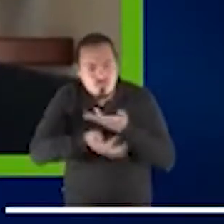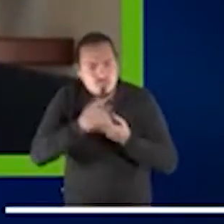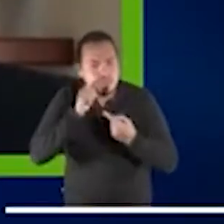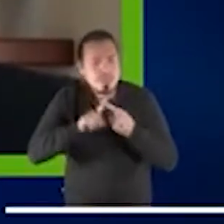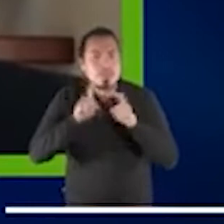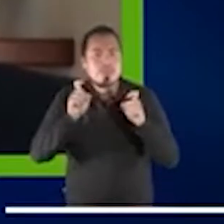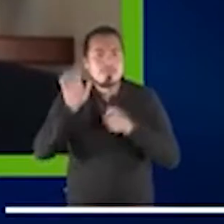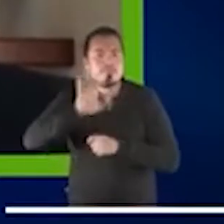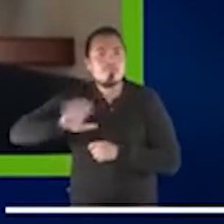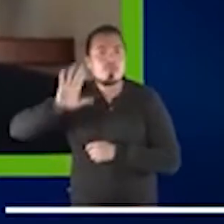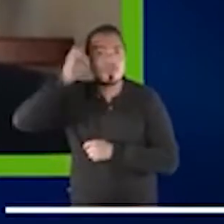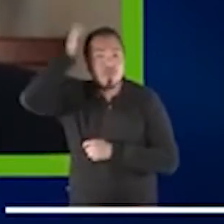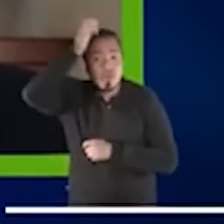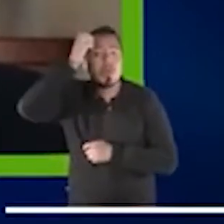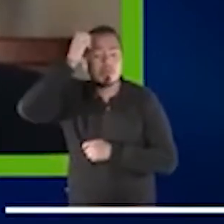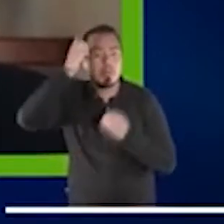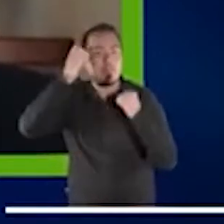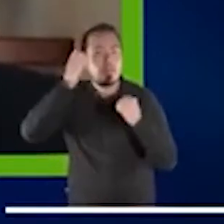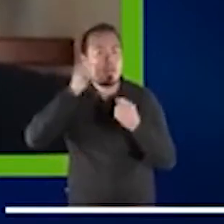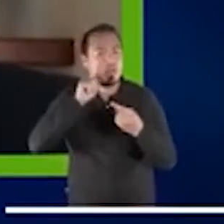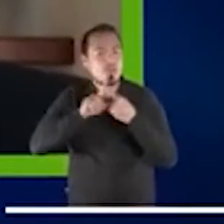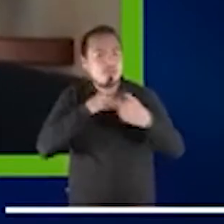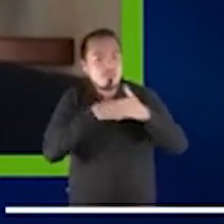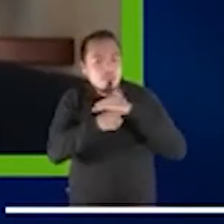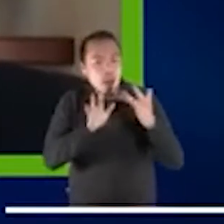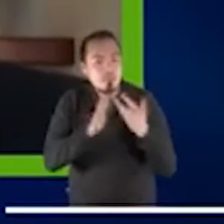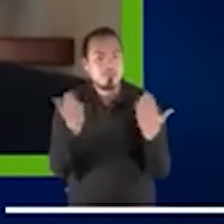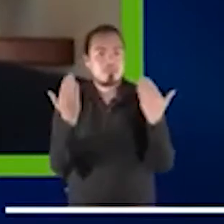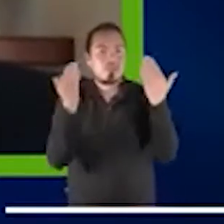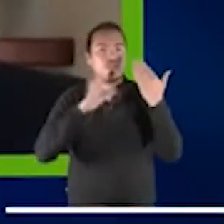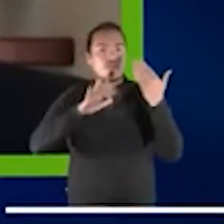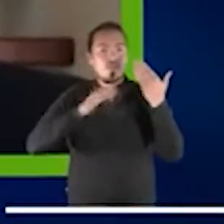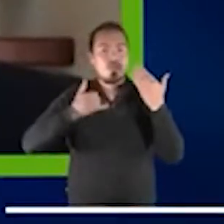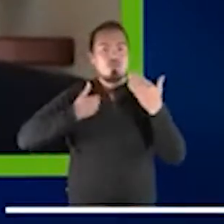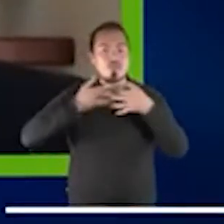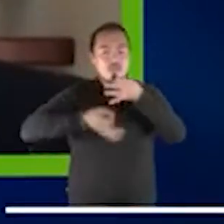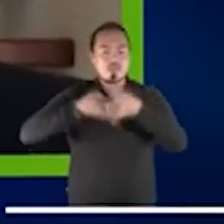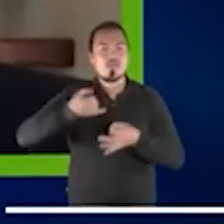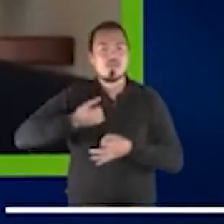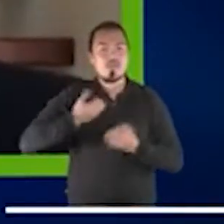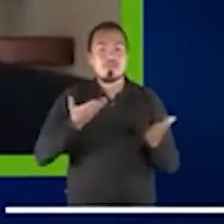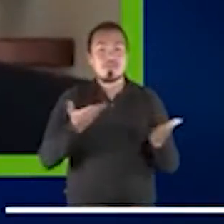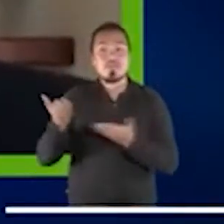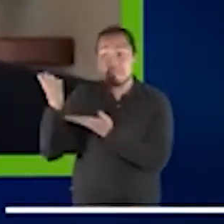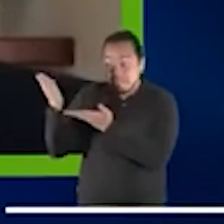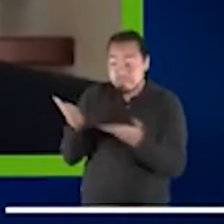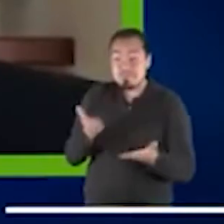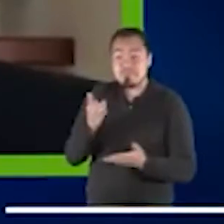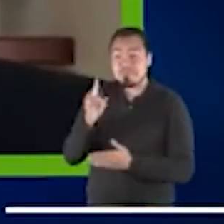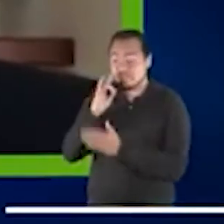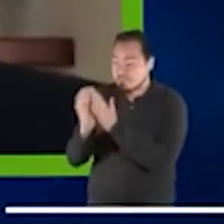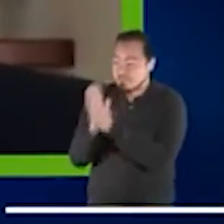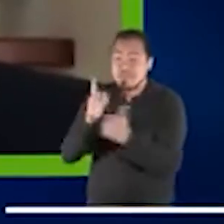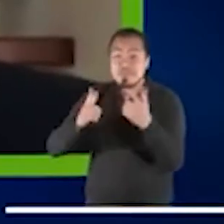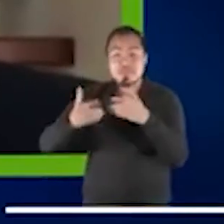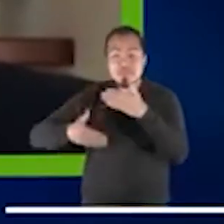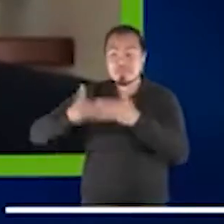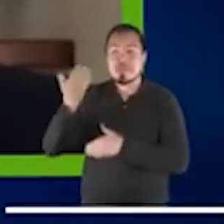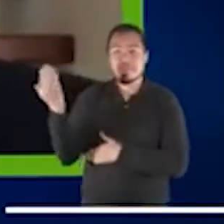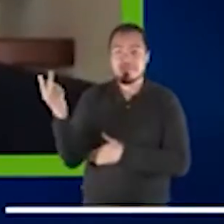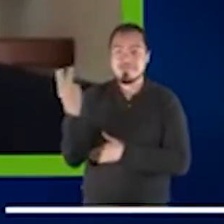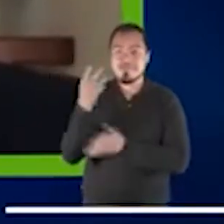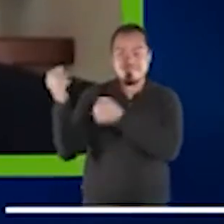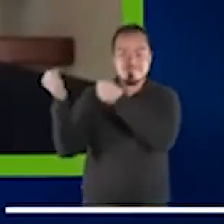europeas sobre el acceso a la justicia juvenil. Señor Foussard, bienvenido, lo escuchamos. Inicie su diálogo con sus dos invitados.